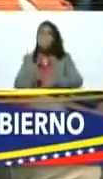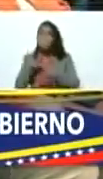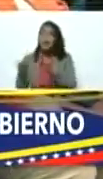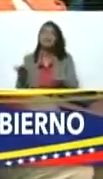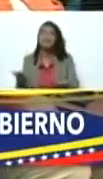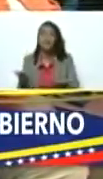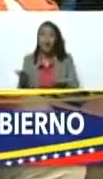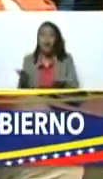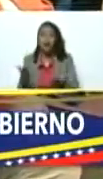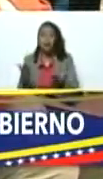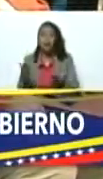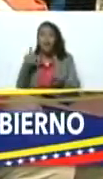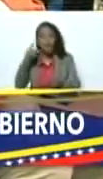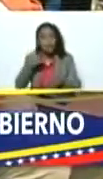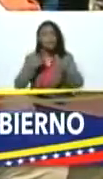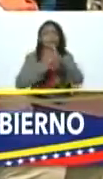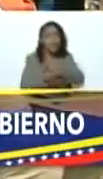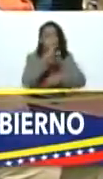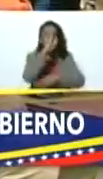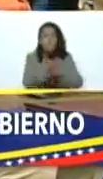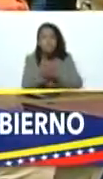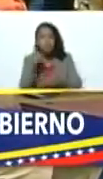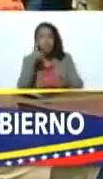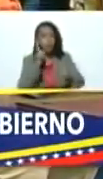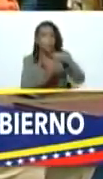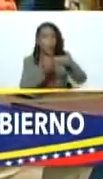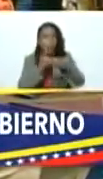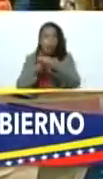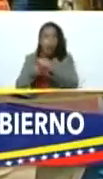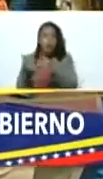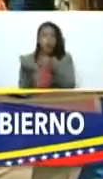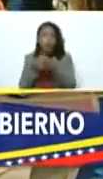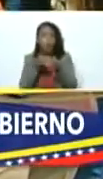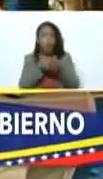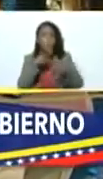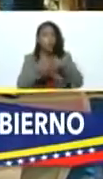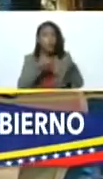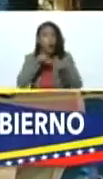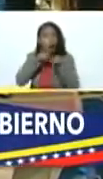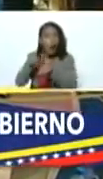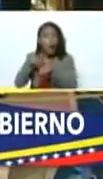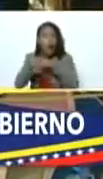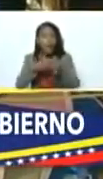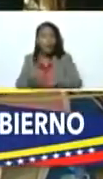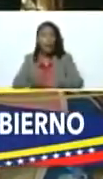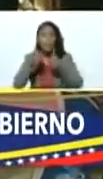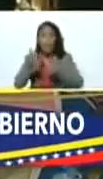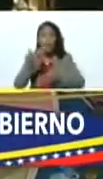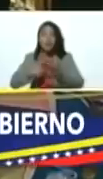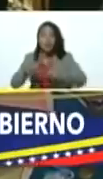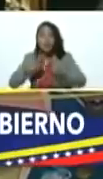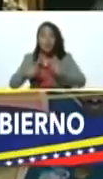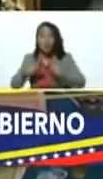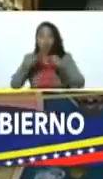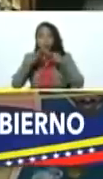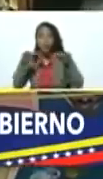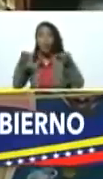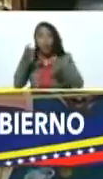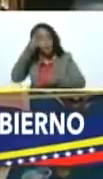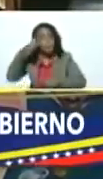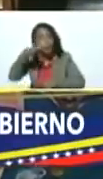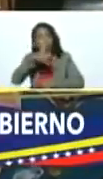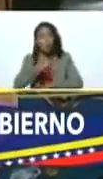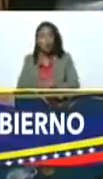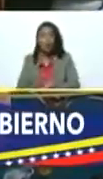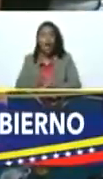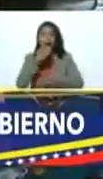y salir a rectificar porque esas unidades productivas están allí para crear bienes y servicios para el pueblo para crear